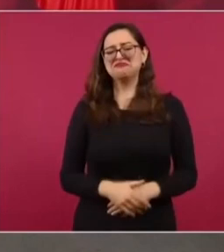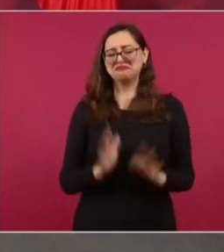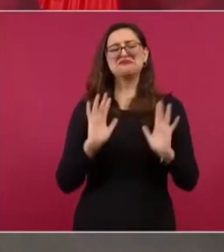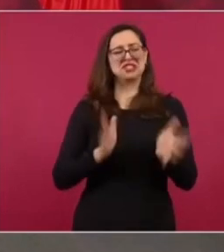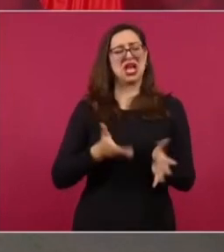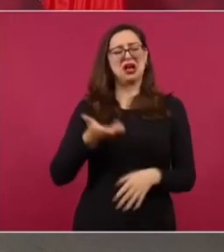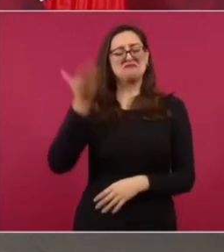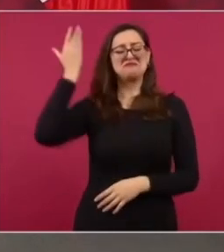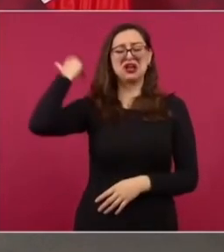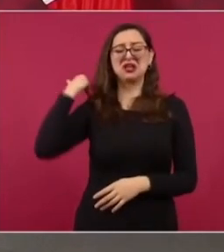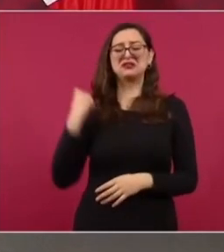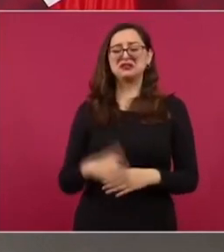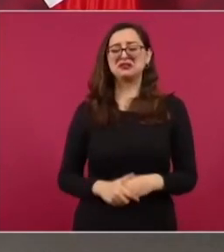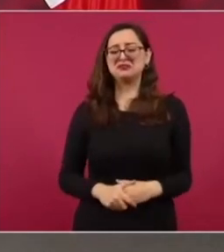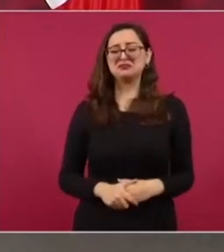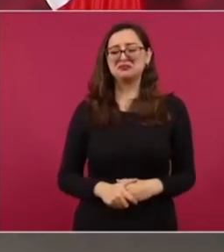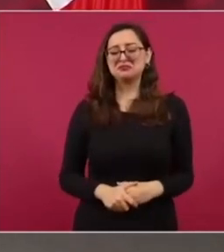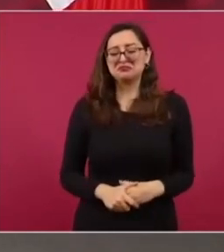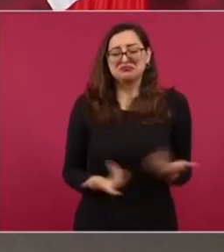nada